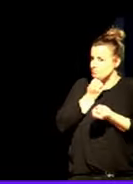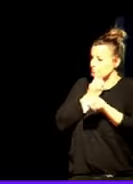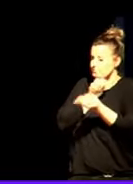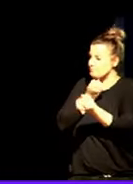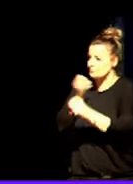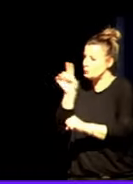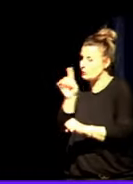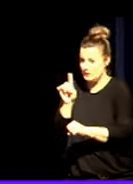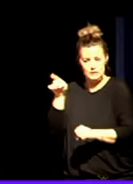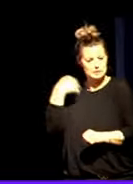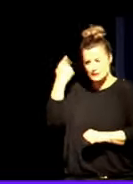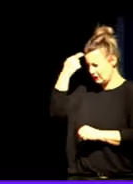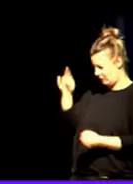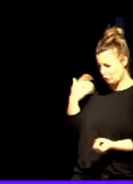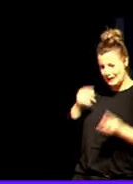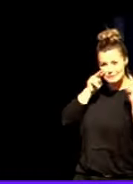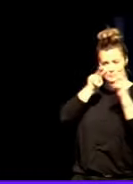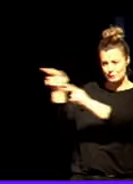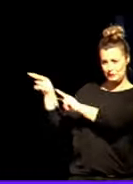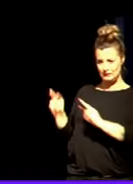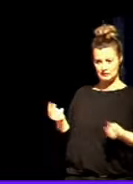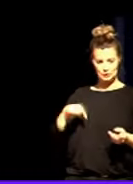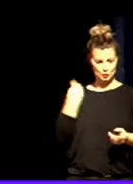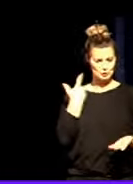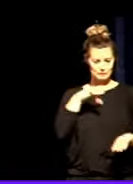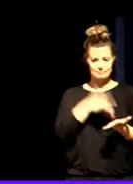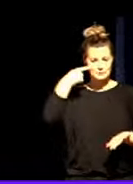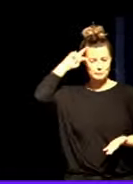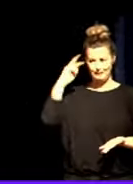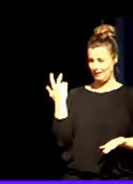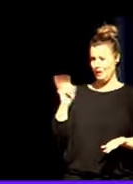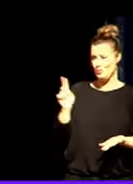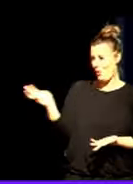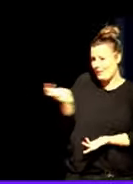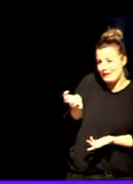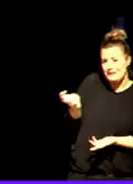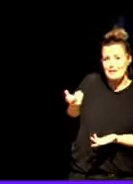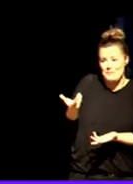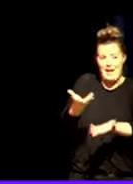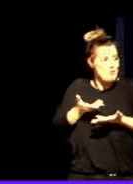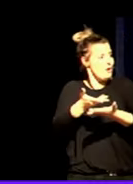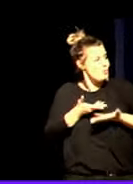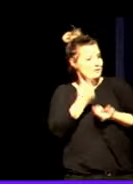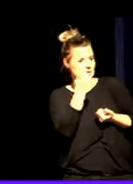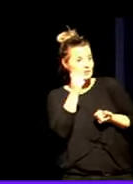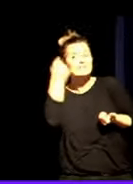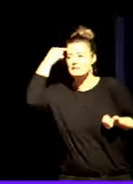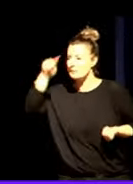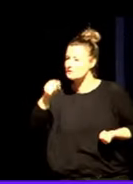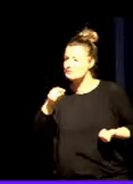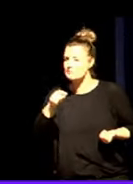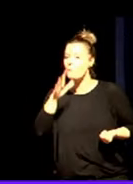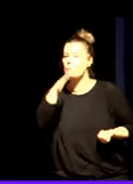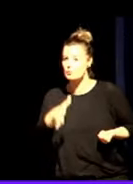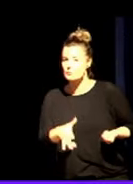Eso ya lo sabemos, lo vemos, desgraciadamente lo hemos experimentado, no vienen y nos tienen ayuda y ¿sabéis por qué no lo hacen? ¿Sabéis por qué no lo hacen?